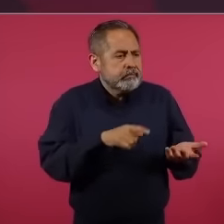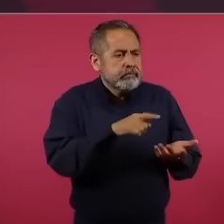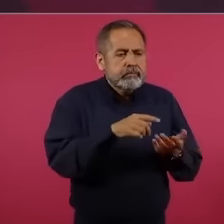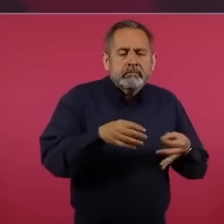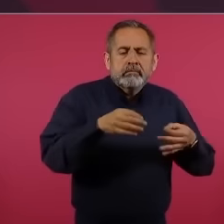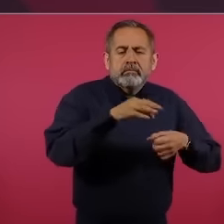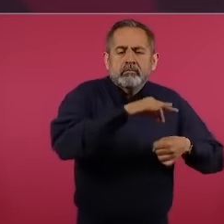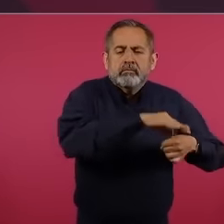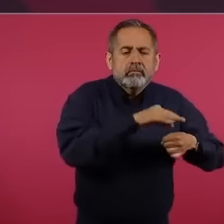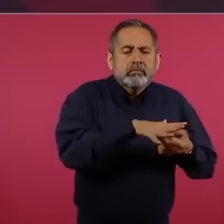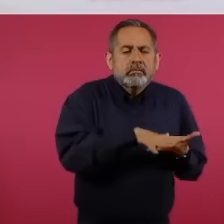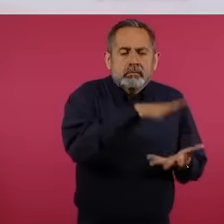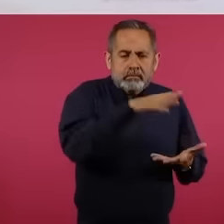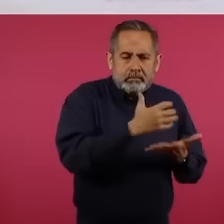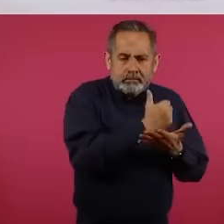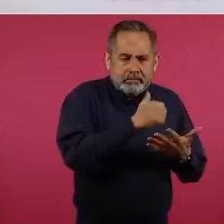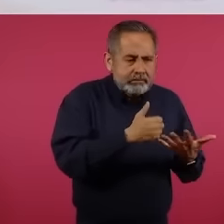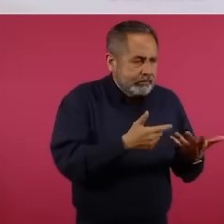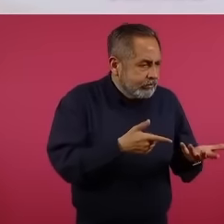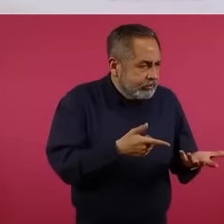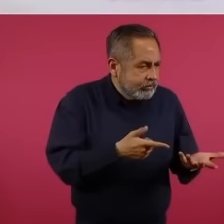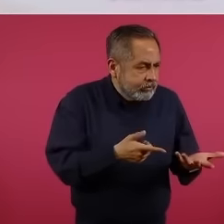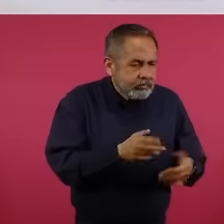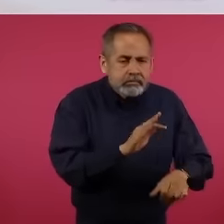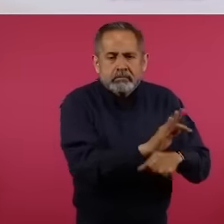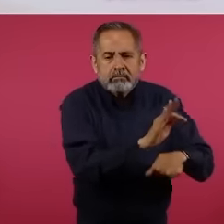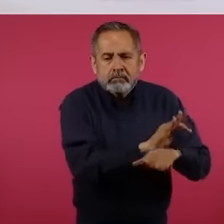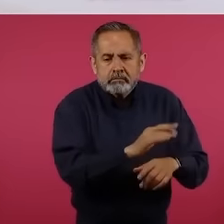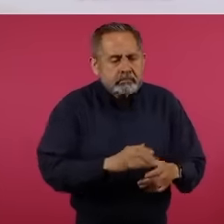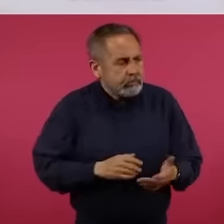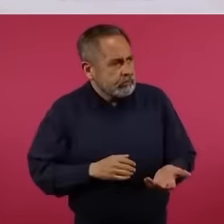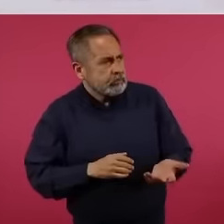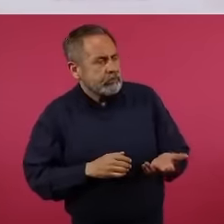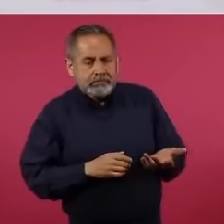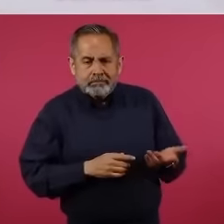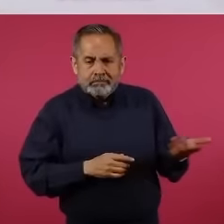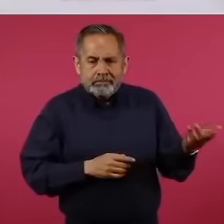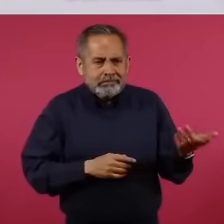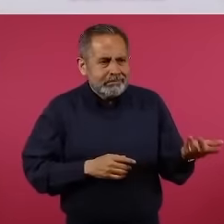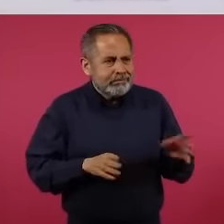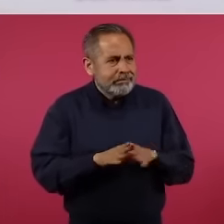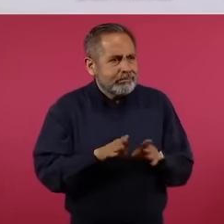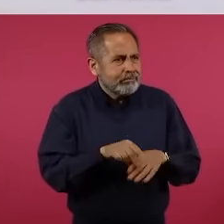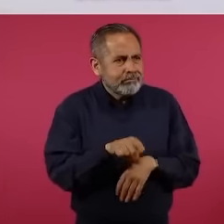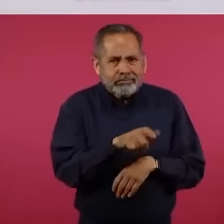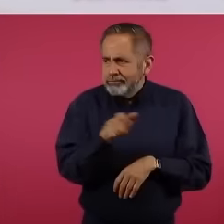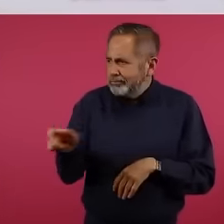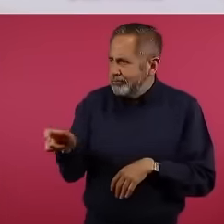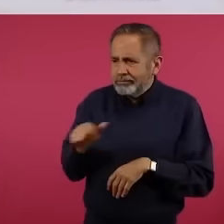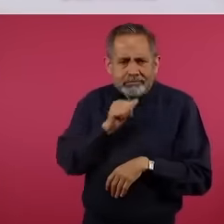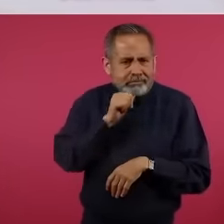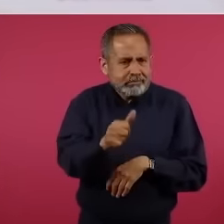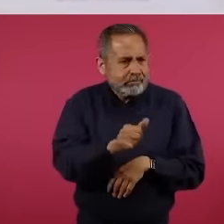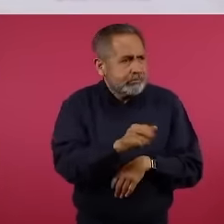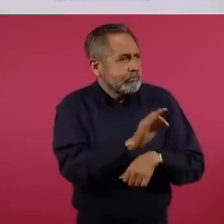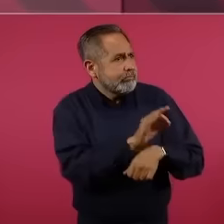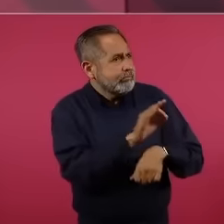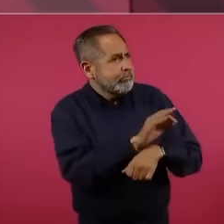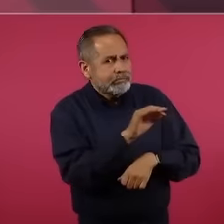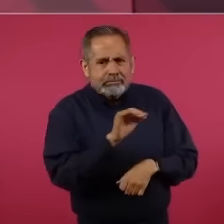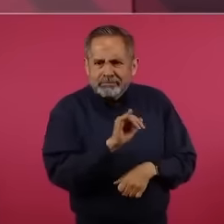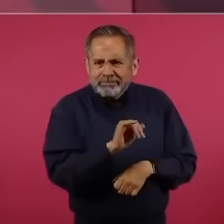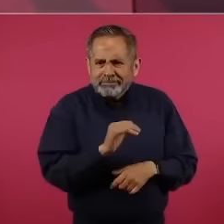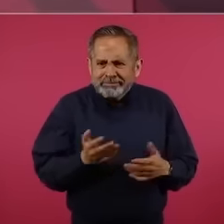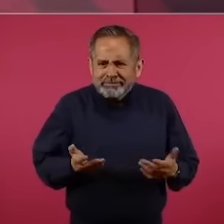están protegiendo a este